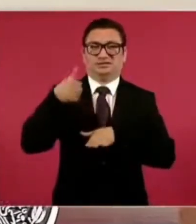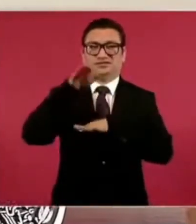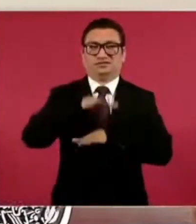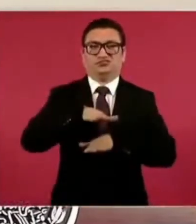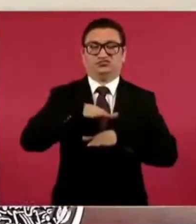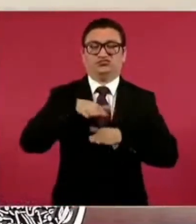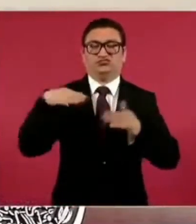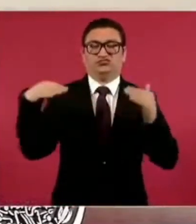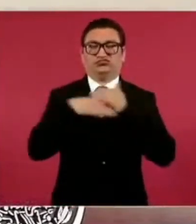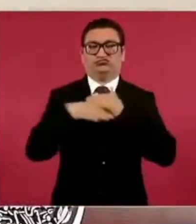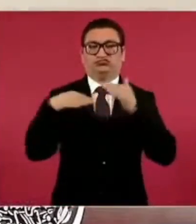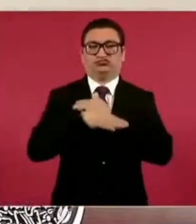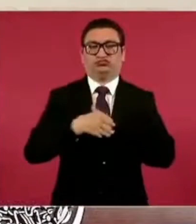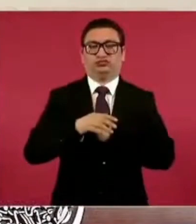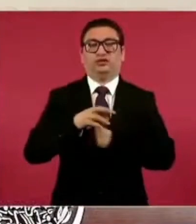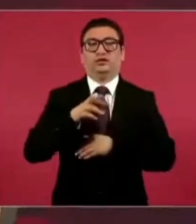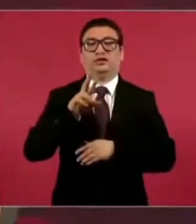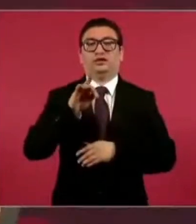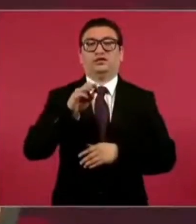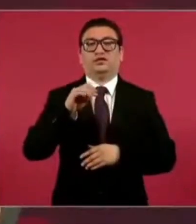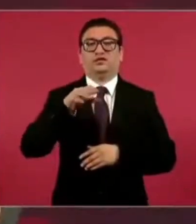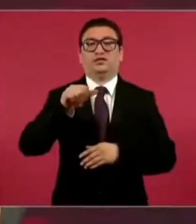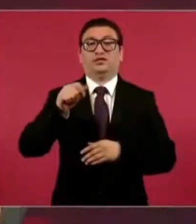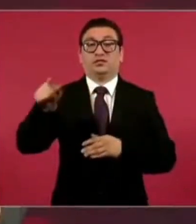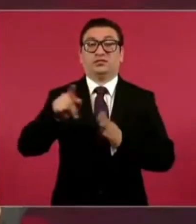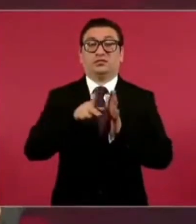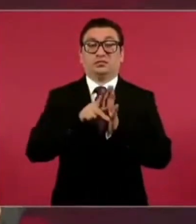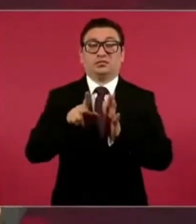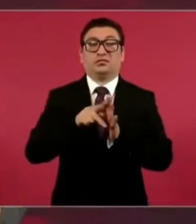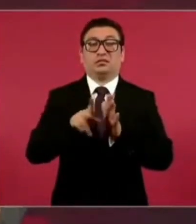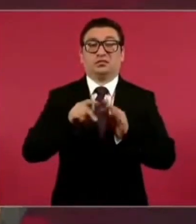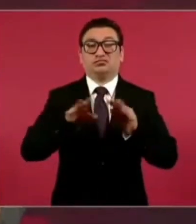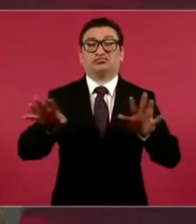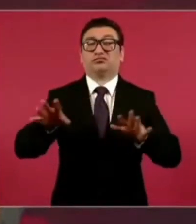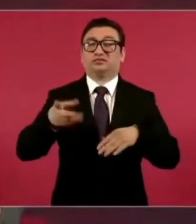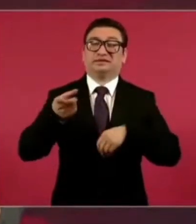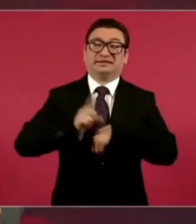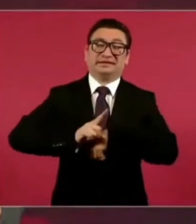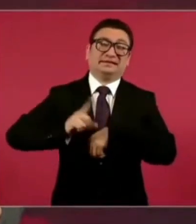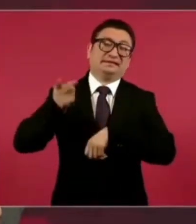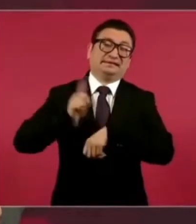Reforma nos atacaba todos los días. Entonces,